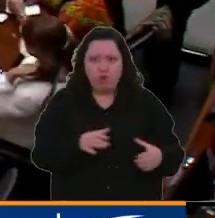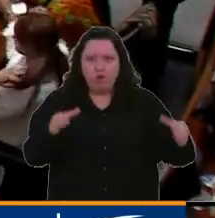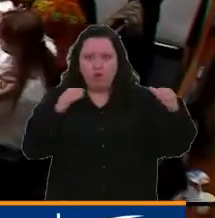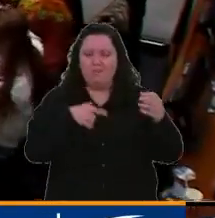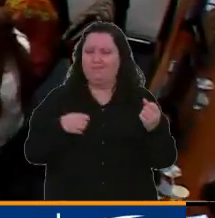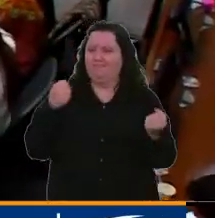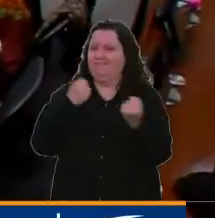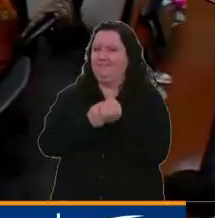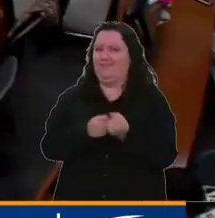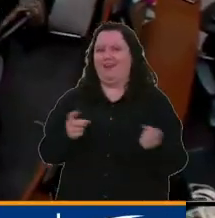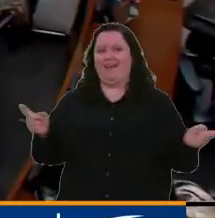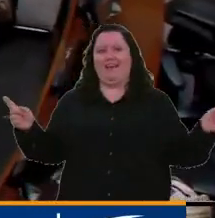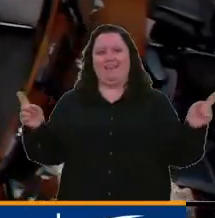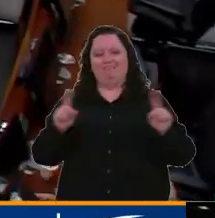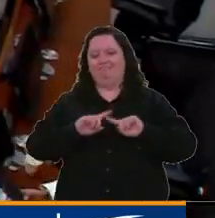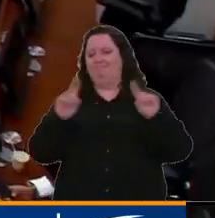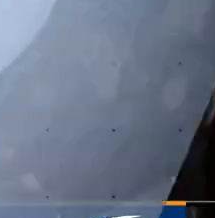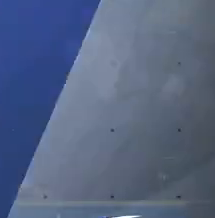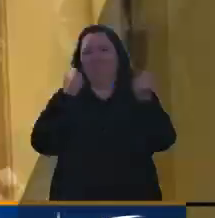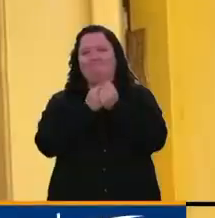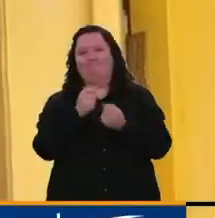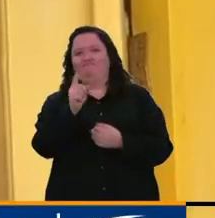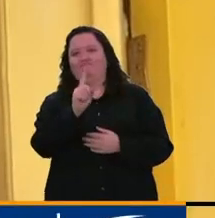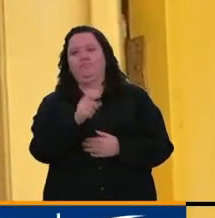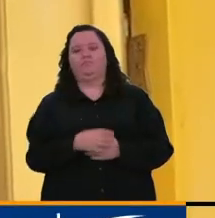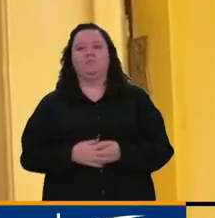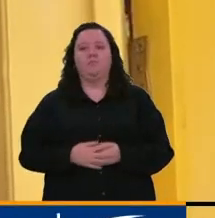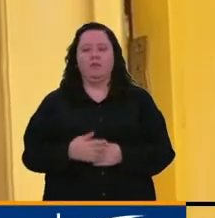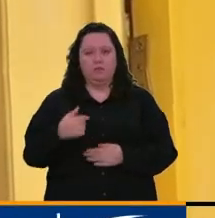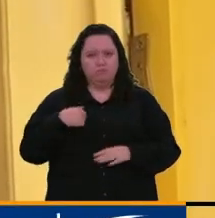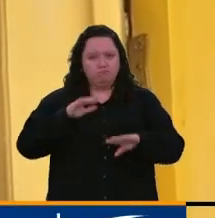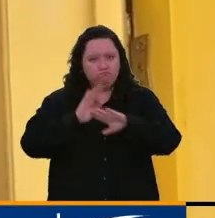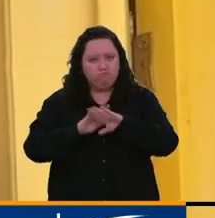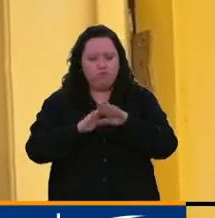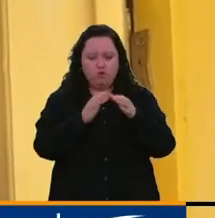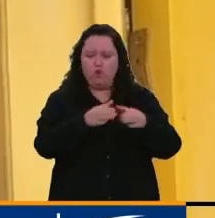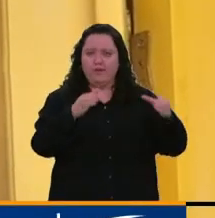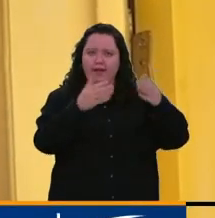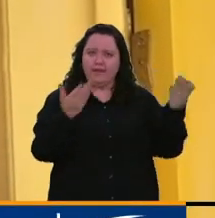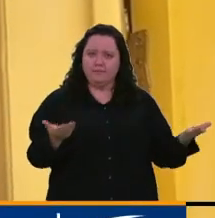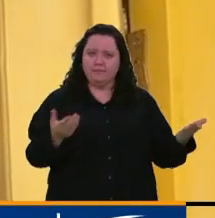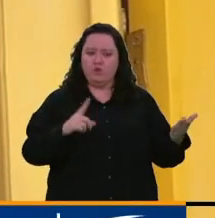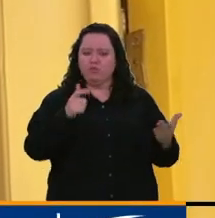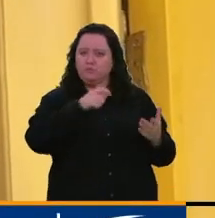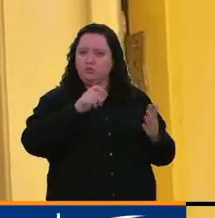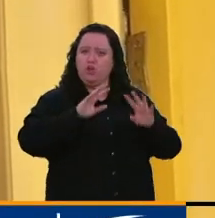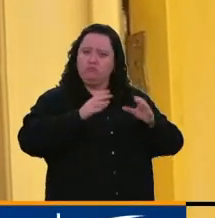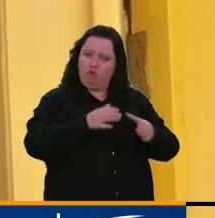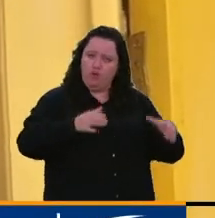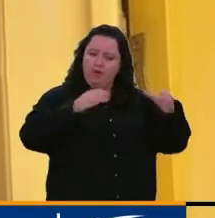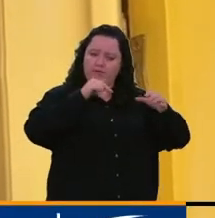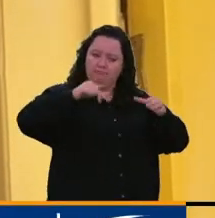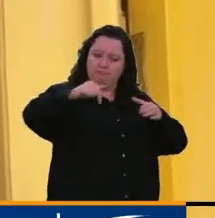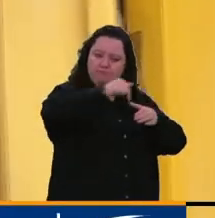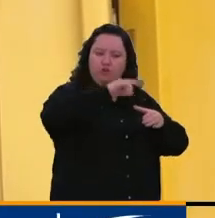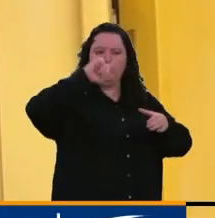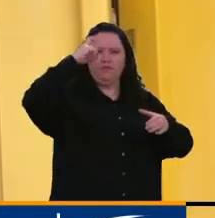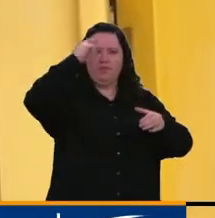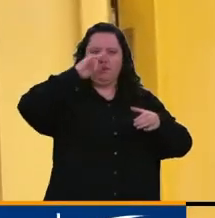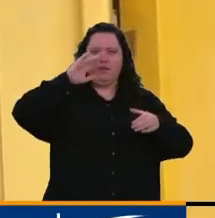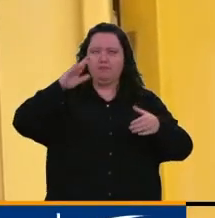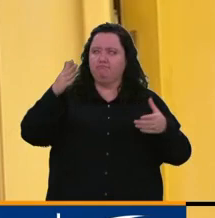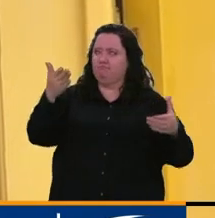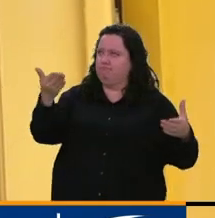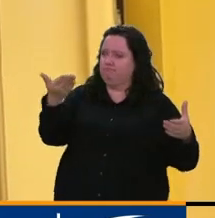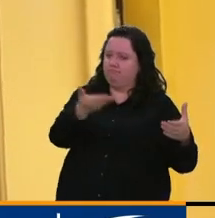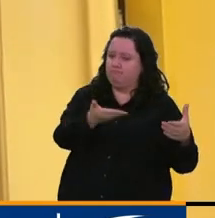apoyarán esta iniciativa. Yo hago un llamado al Congreso, a los demás congresistas, pero sobre todo al gobierno nacional, para que